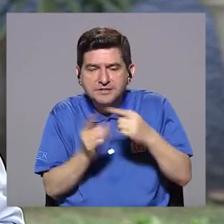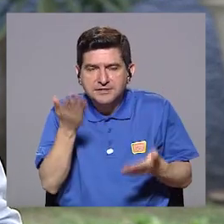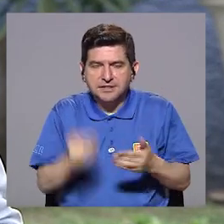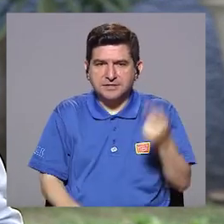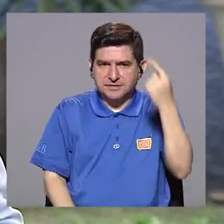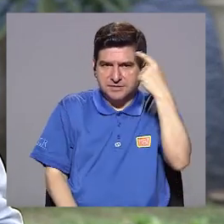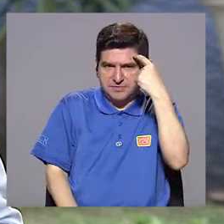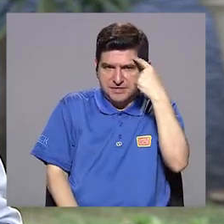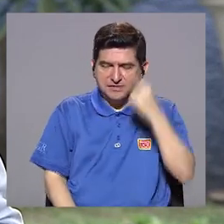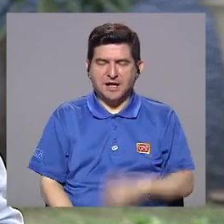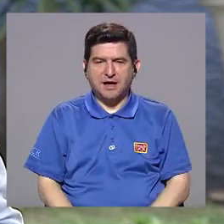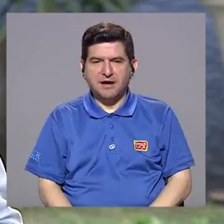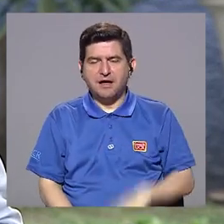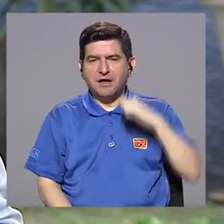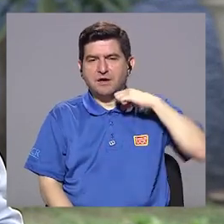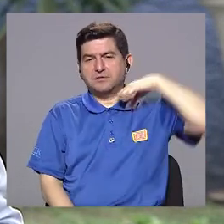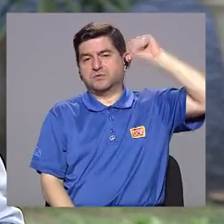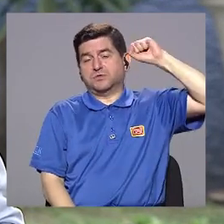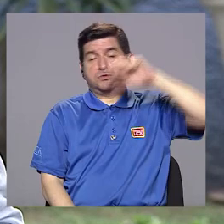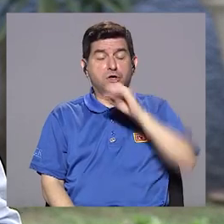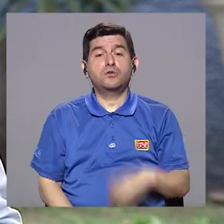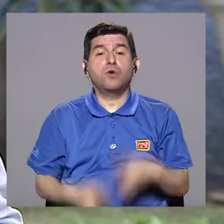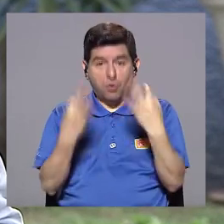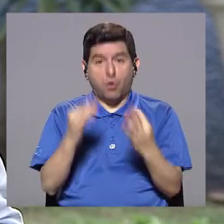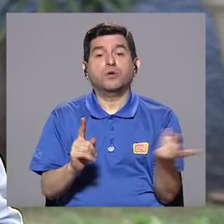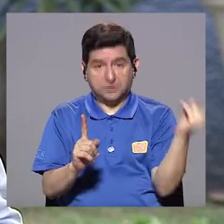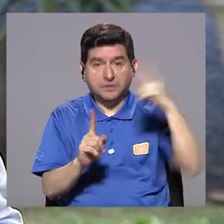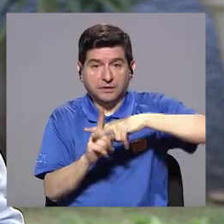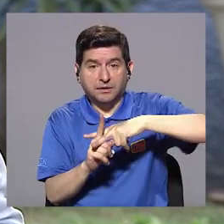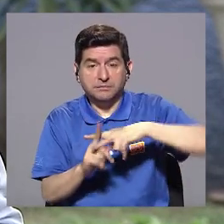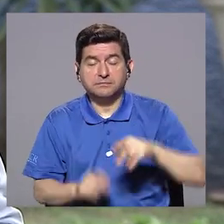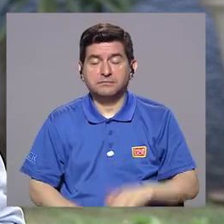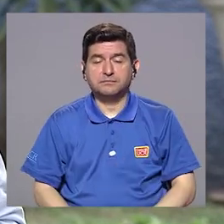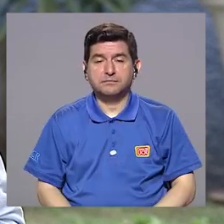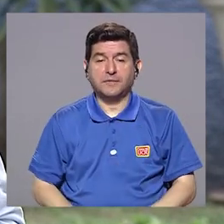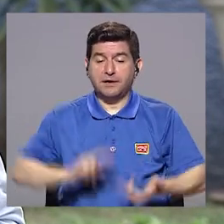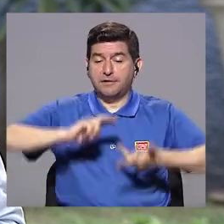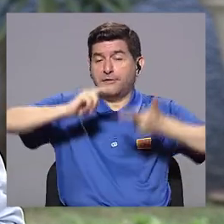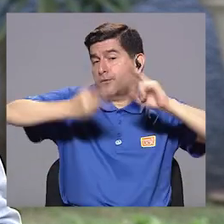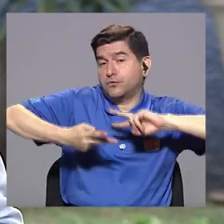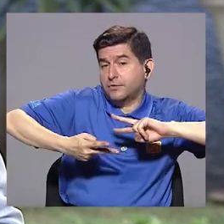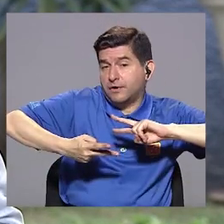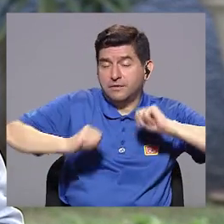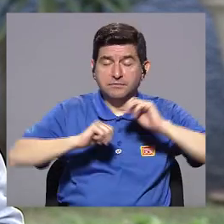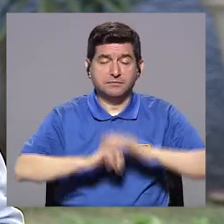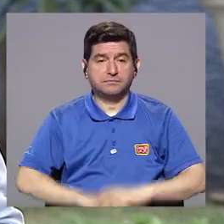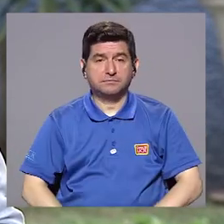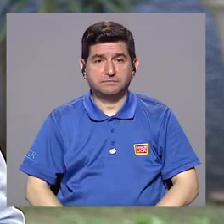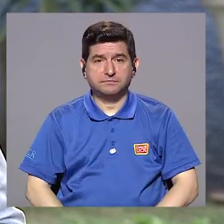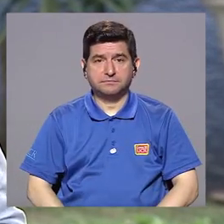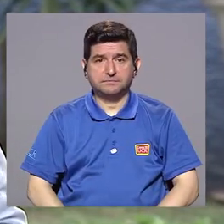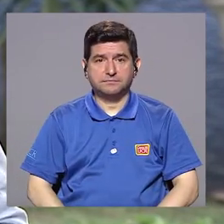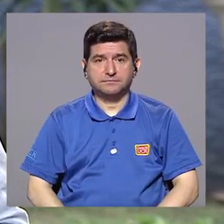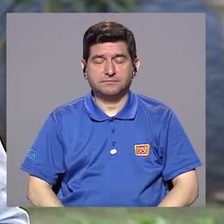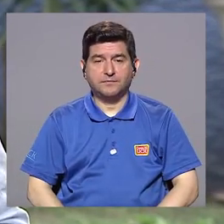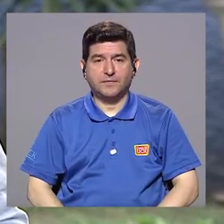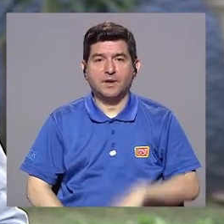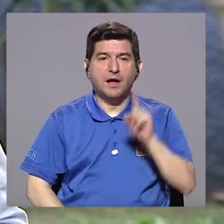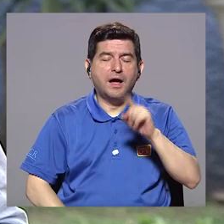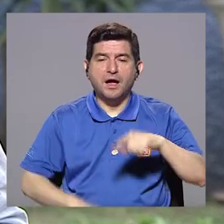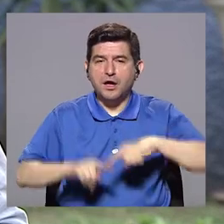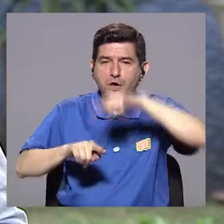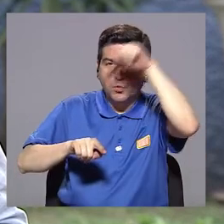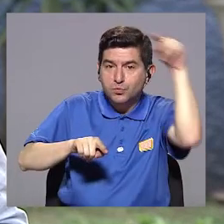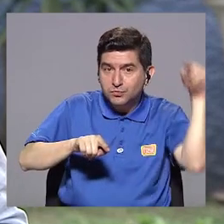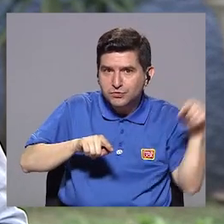hasta empezar a tener ideaciones suicidas o incluso intentos suicidas. Por el contrario, hay un